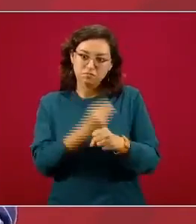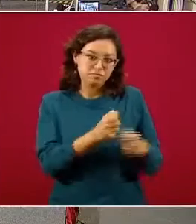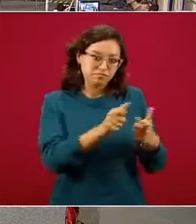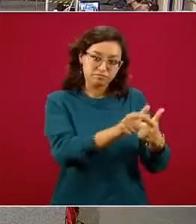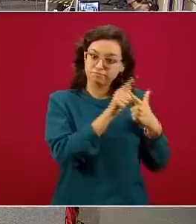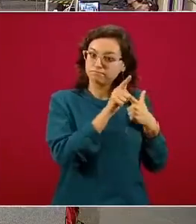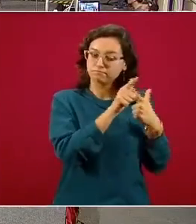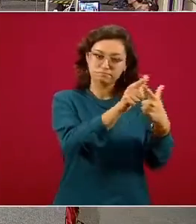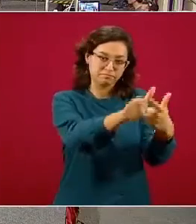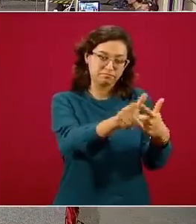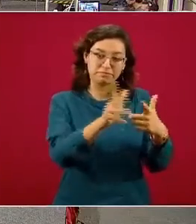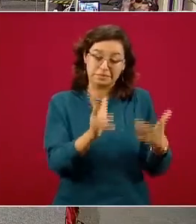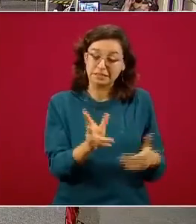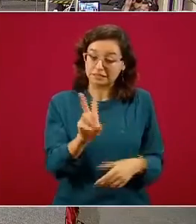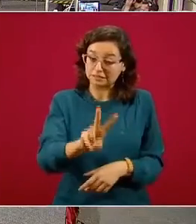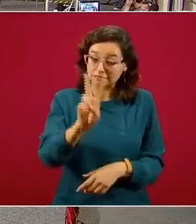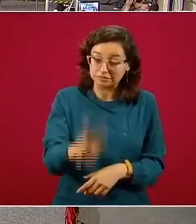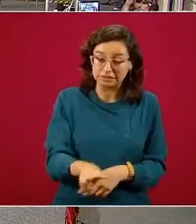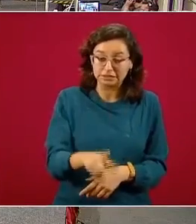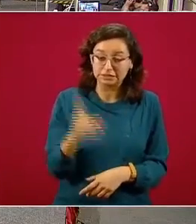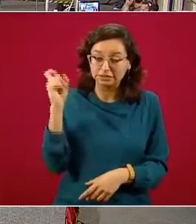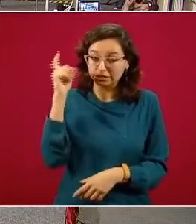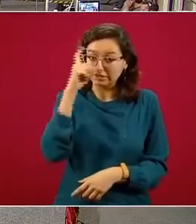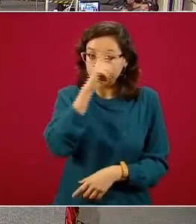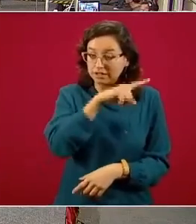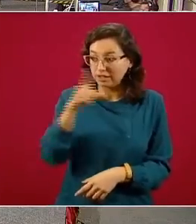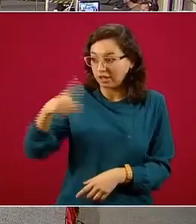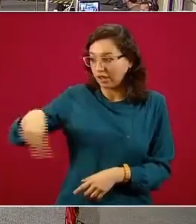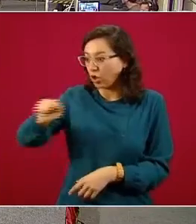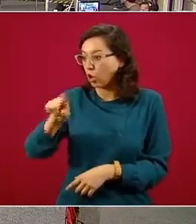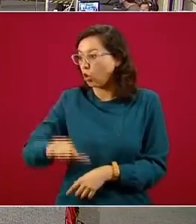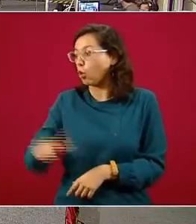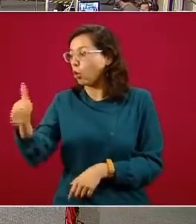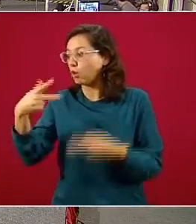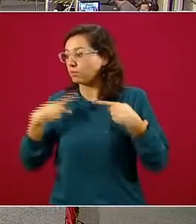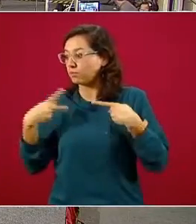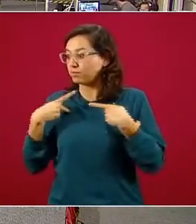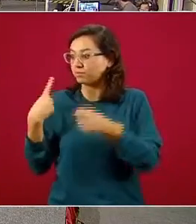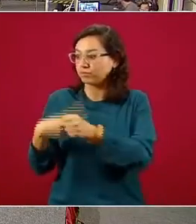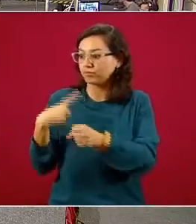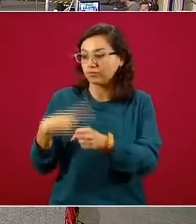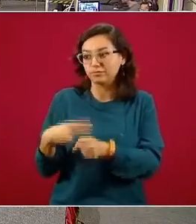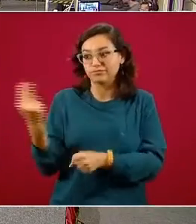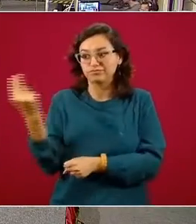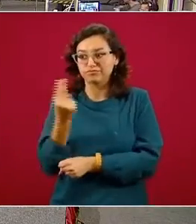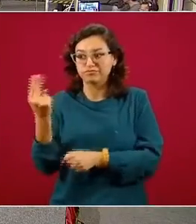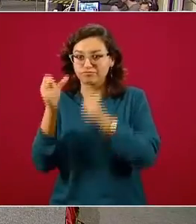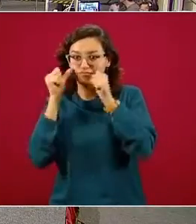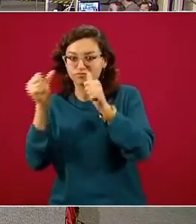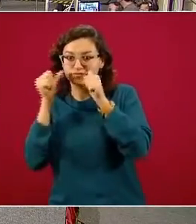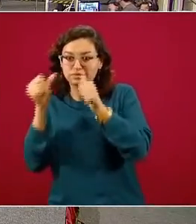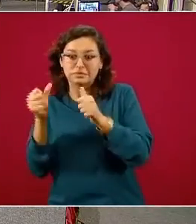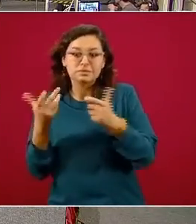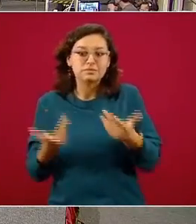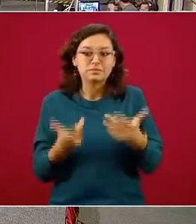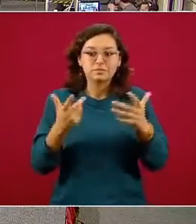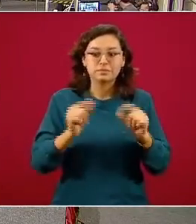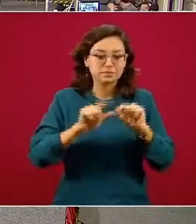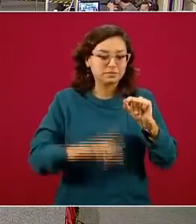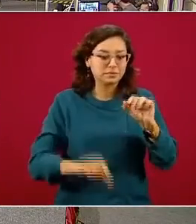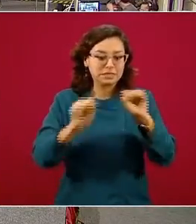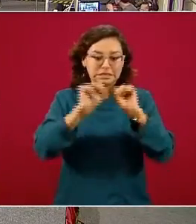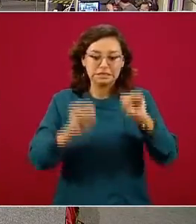términos de que señalaba la compañera de Televisa porque obviamente sigue la presión ante un sistema de salud como el mexicano